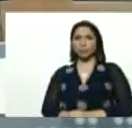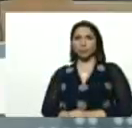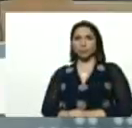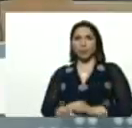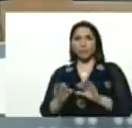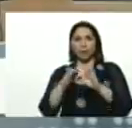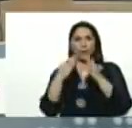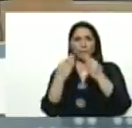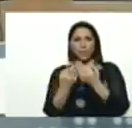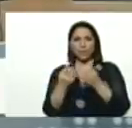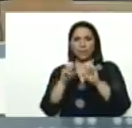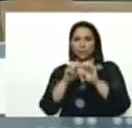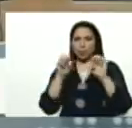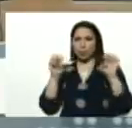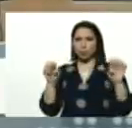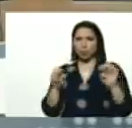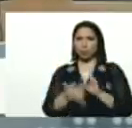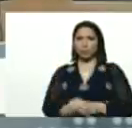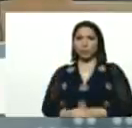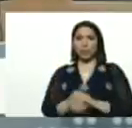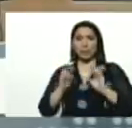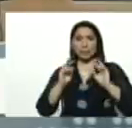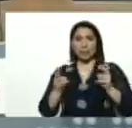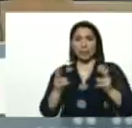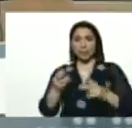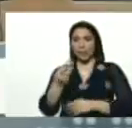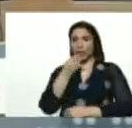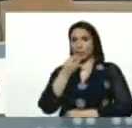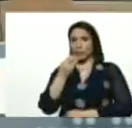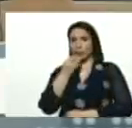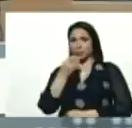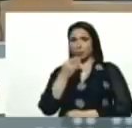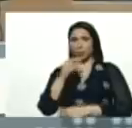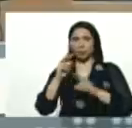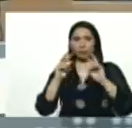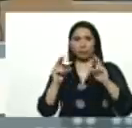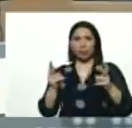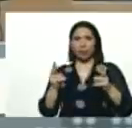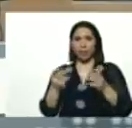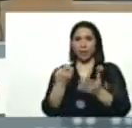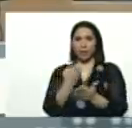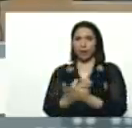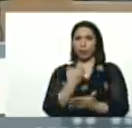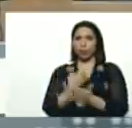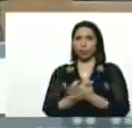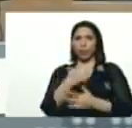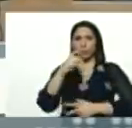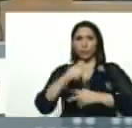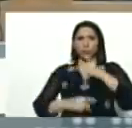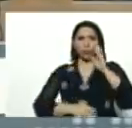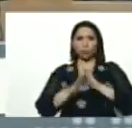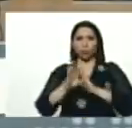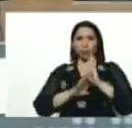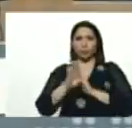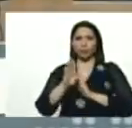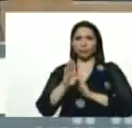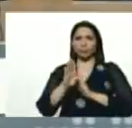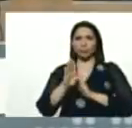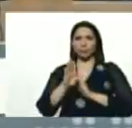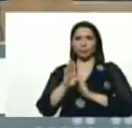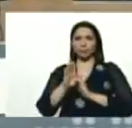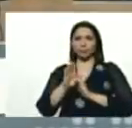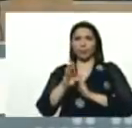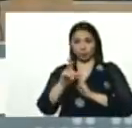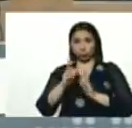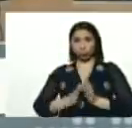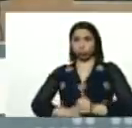familia, de la educación, para los temas, la alimentación, para los temas, de la economía productiva, es un